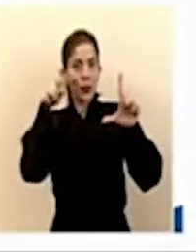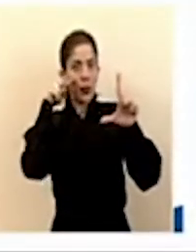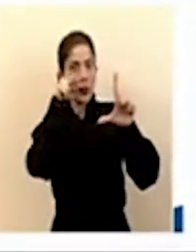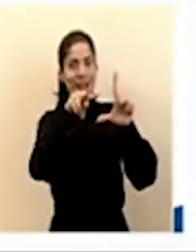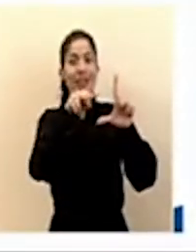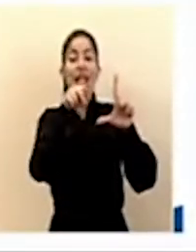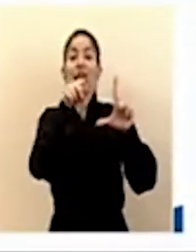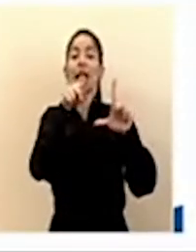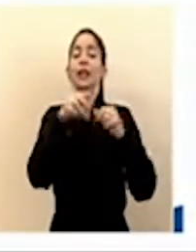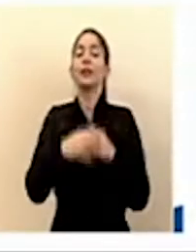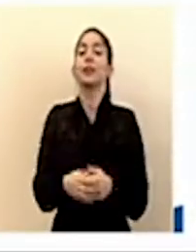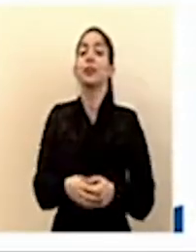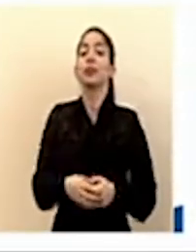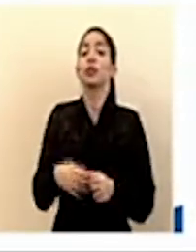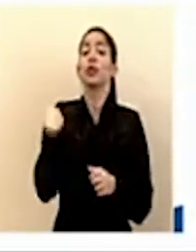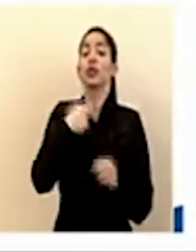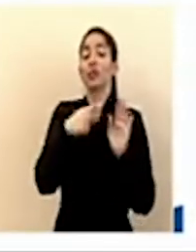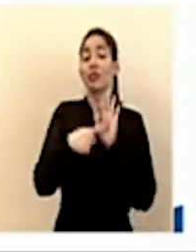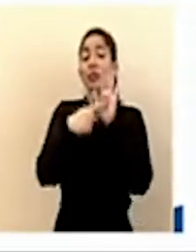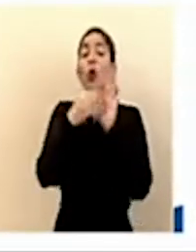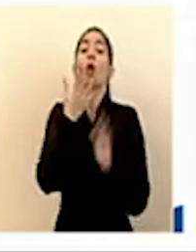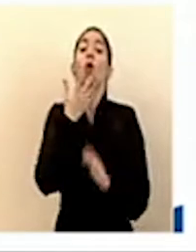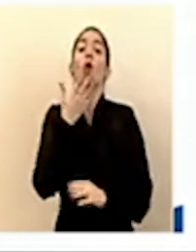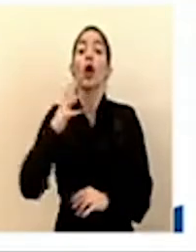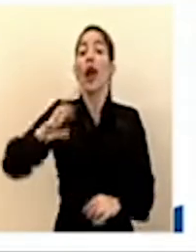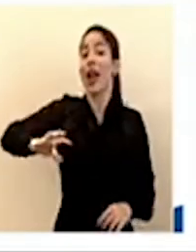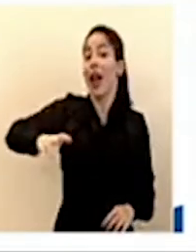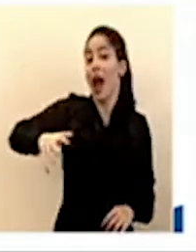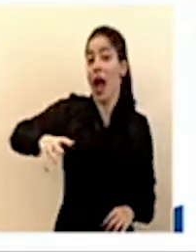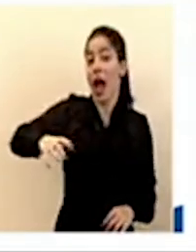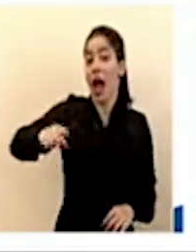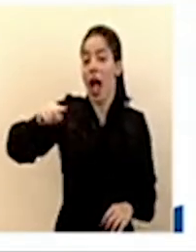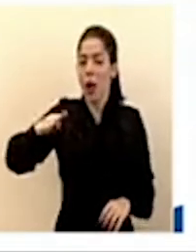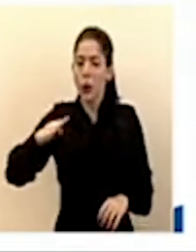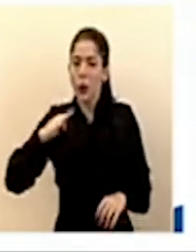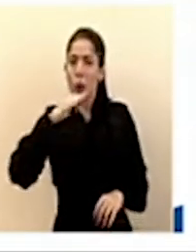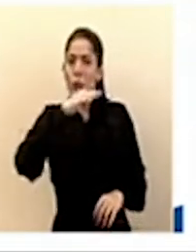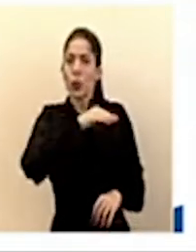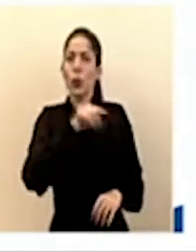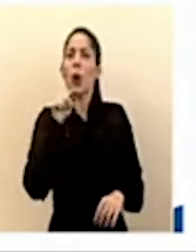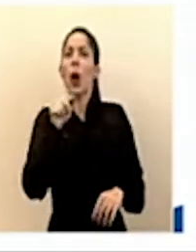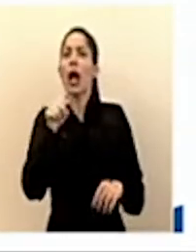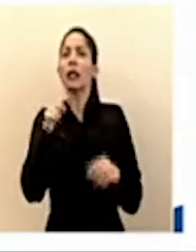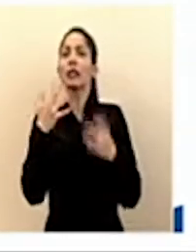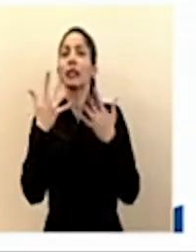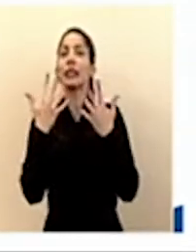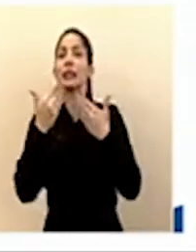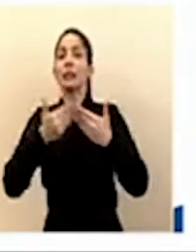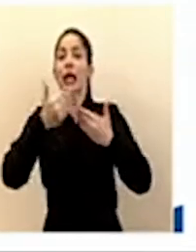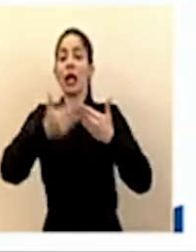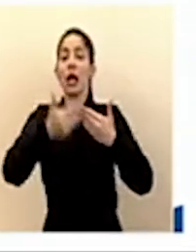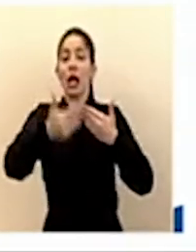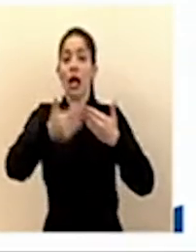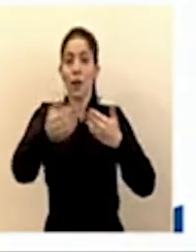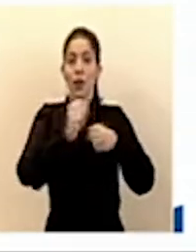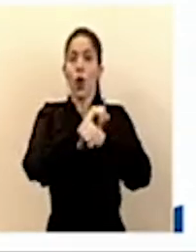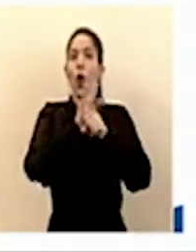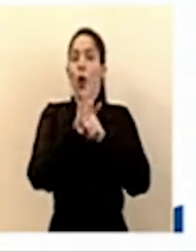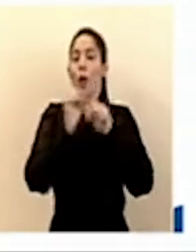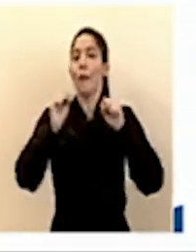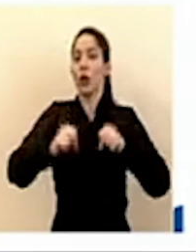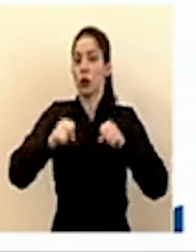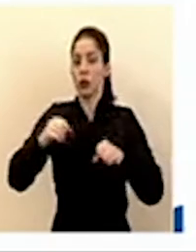La curva que mostramos ahí naranja es un poco la evolución que se espera en el tiempo que tenga el COVID-19.